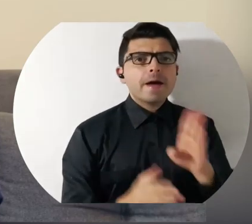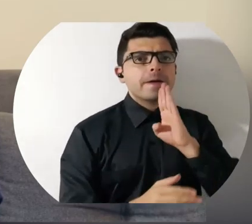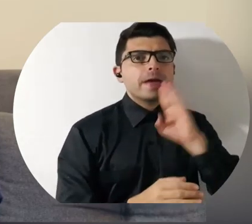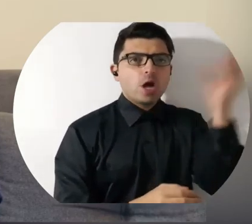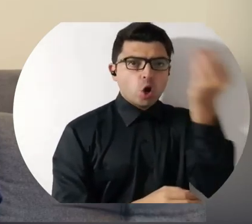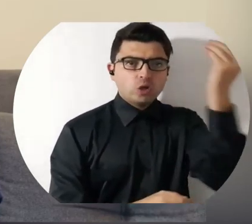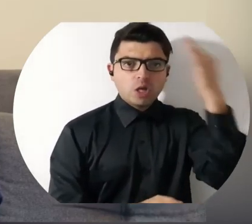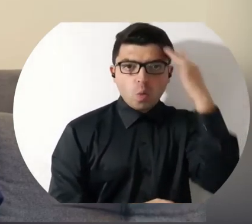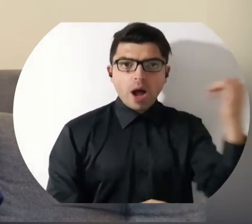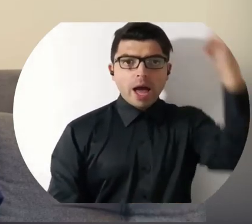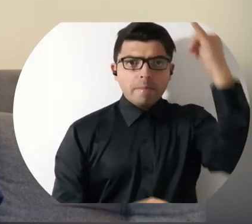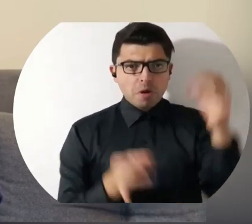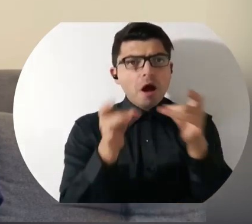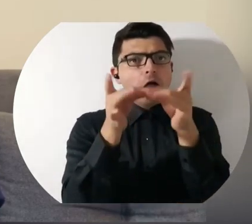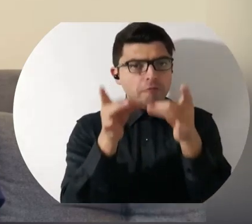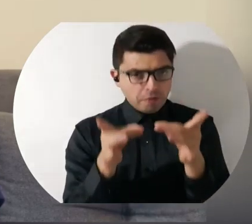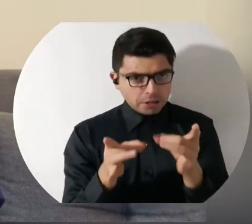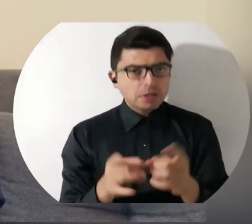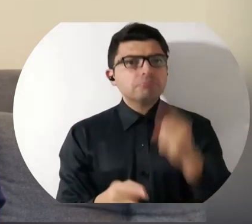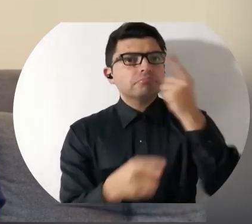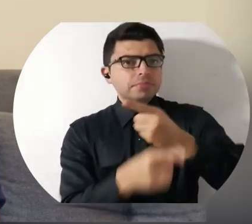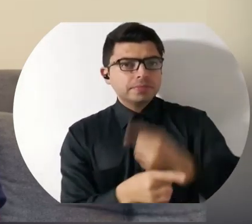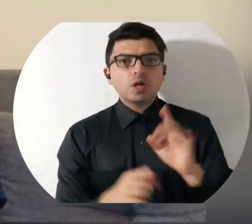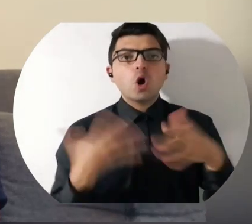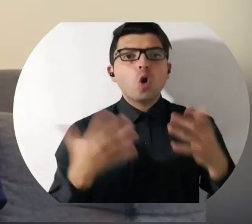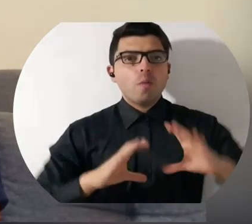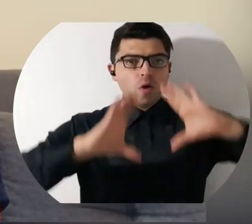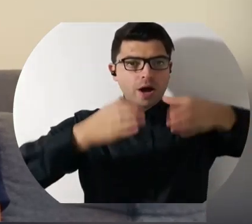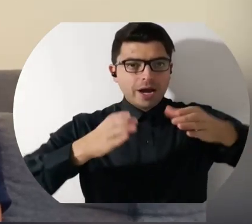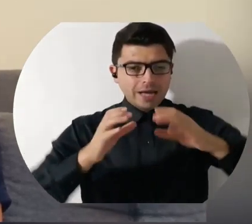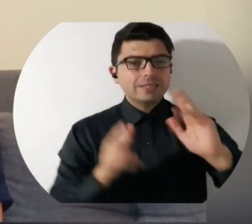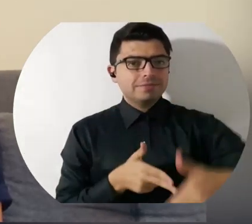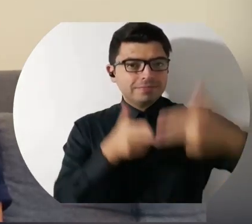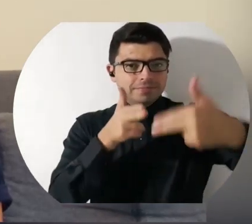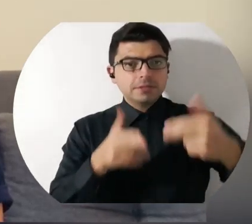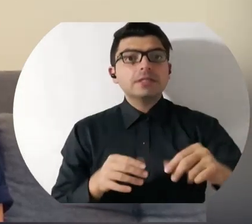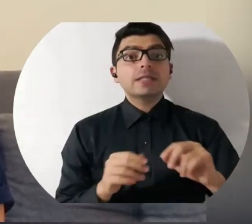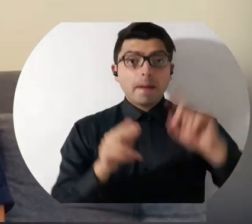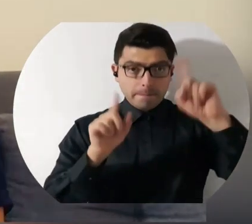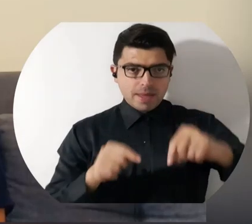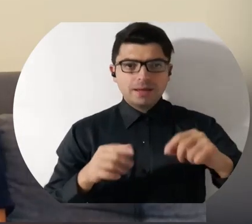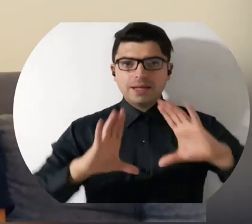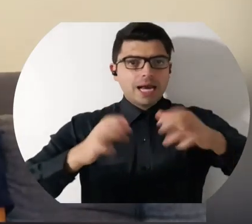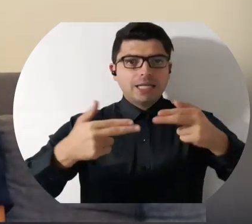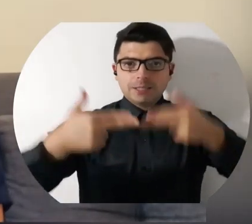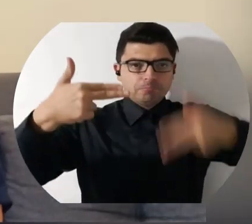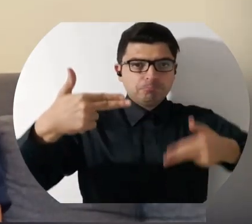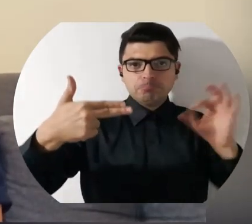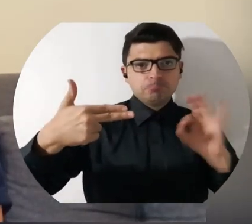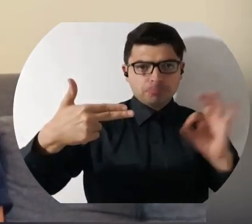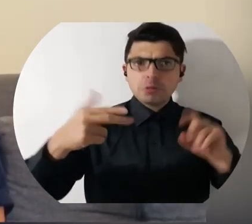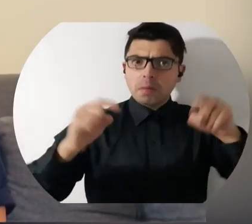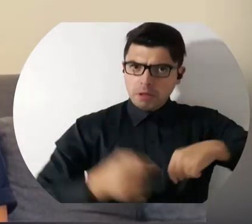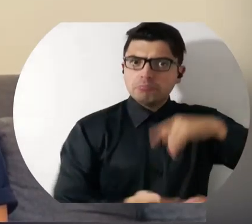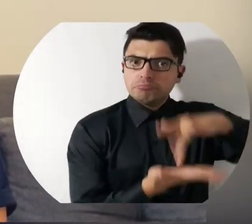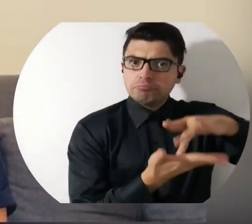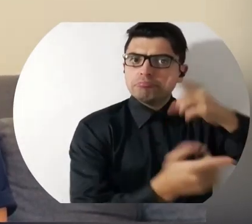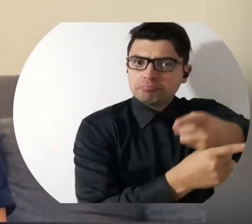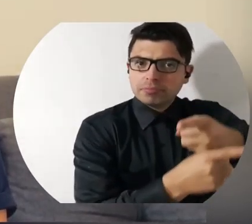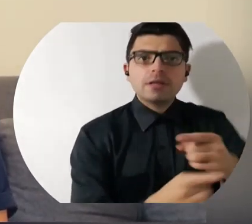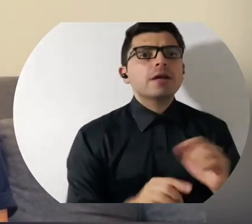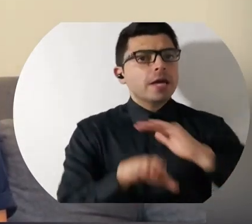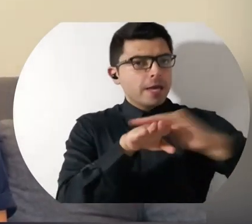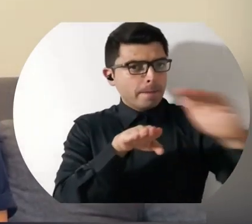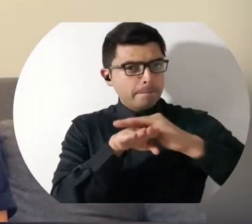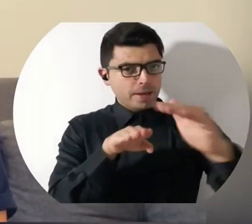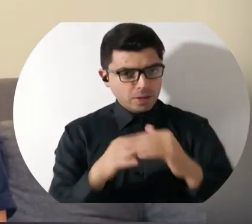por el Consejo Académico nos permite cumplir el calendario académico actual a través de nuestras clases sincrónicas y asincrónicas. Por esto